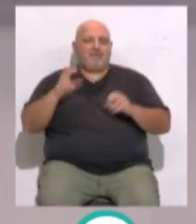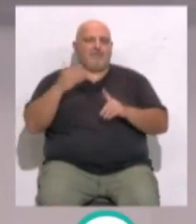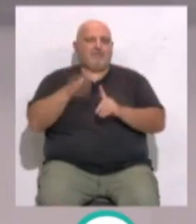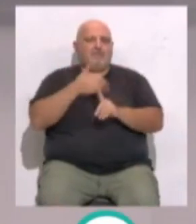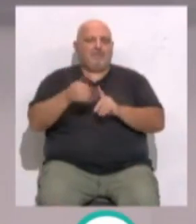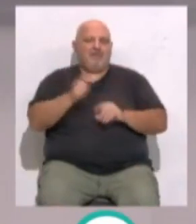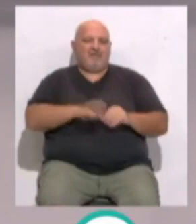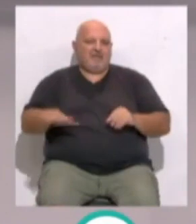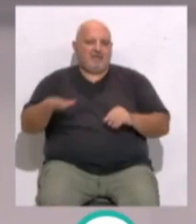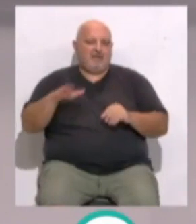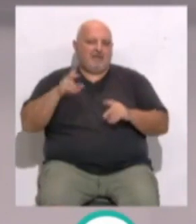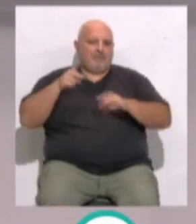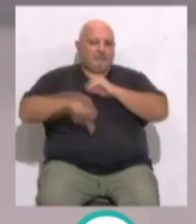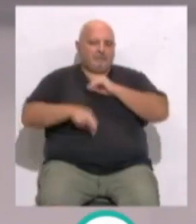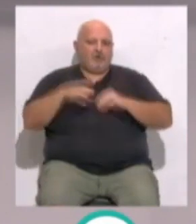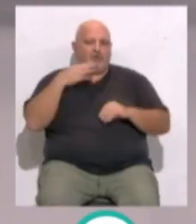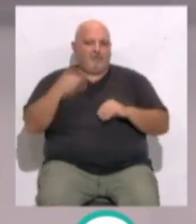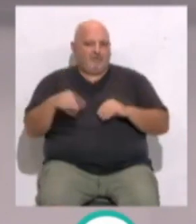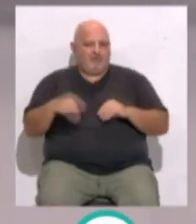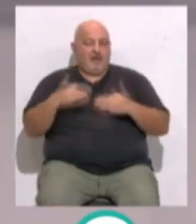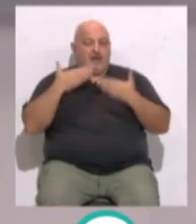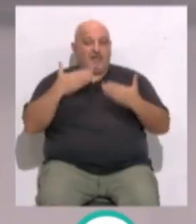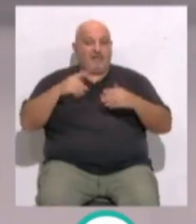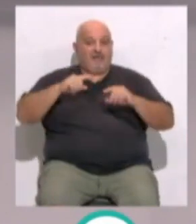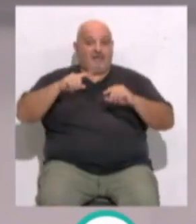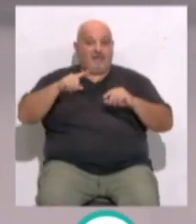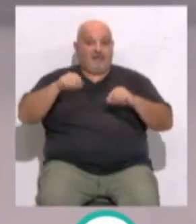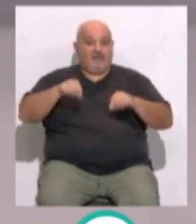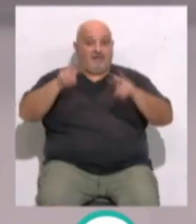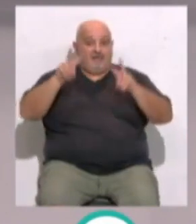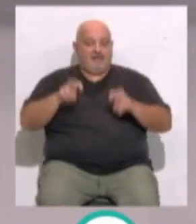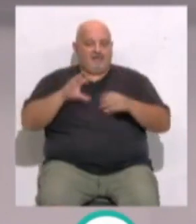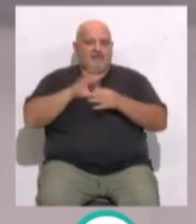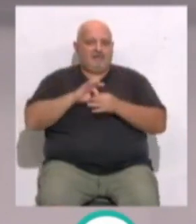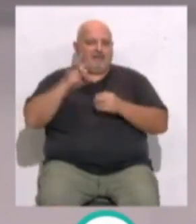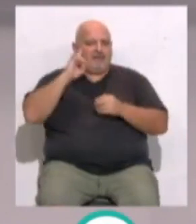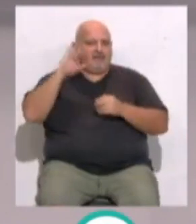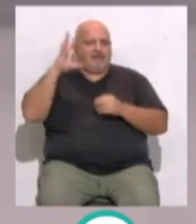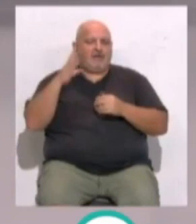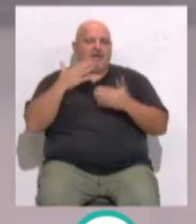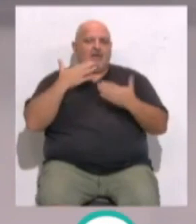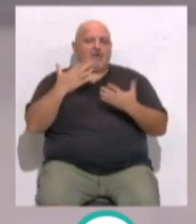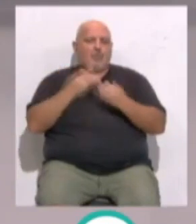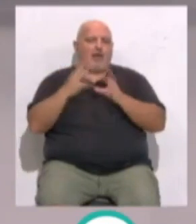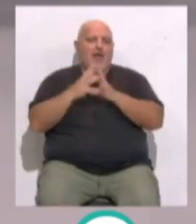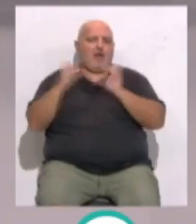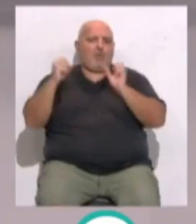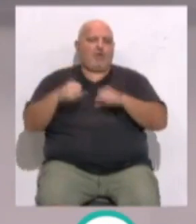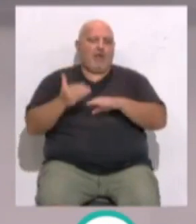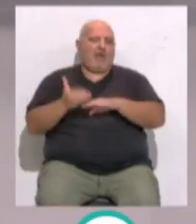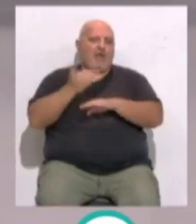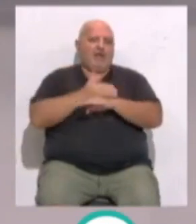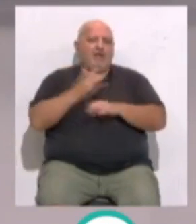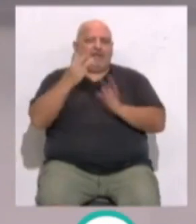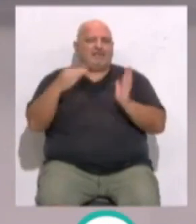maltrato a la infancia y la adolescencia. Gracias a esta iniciativa que ha sido posible con un acuerdo anterior,